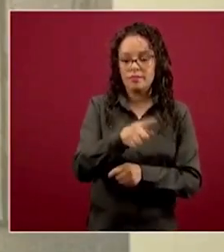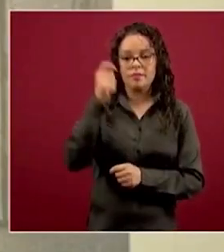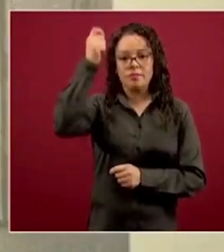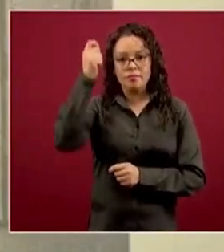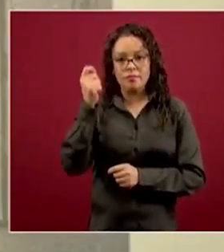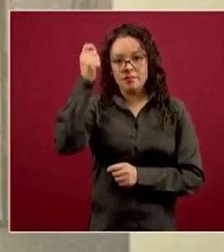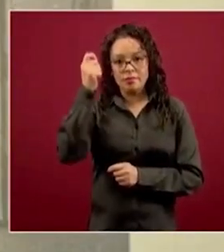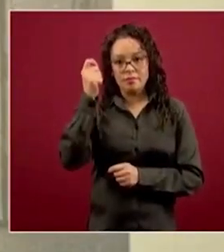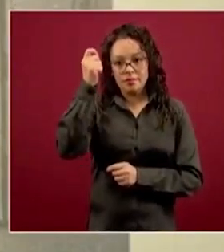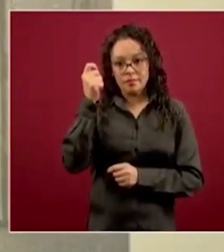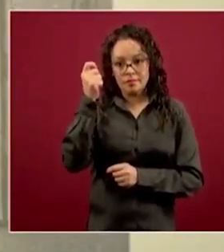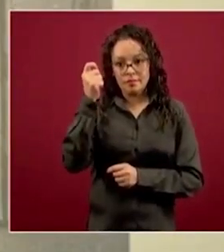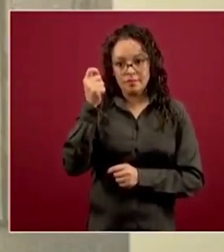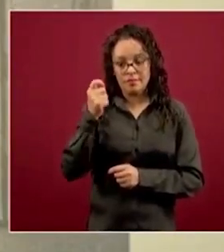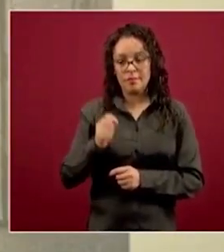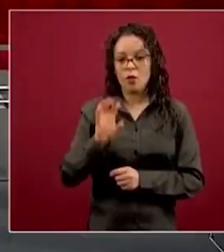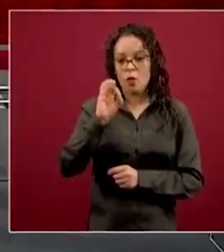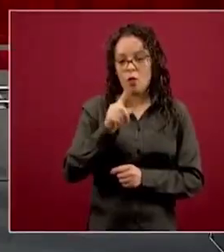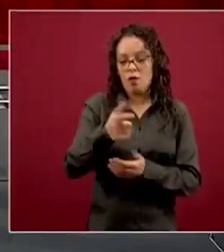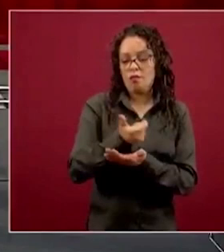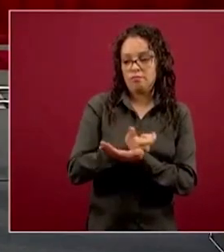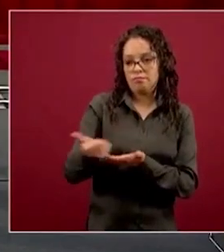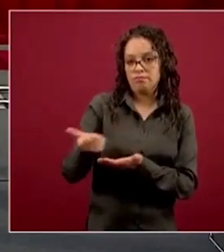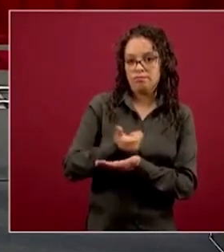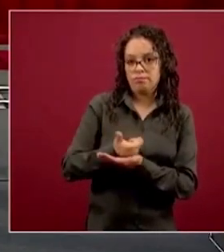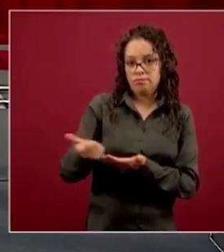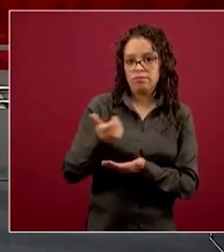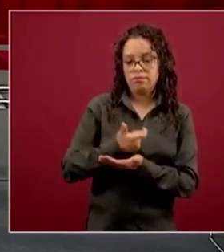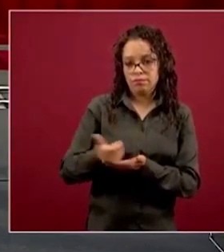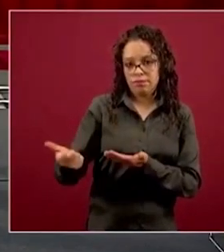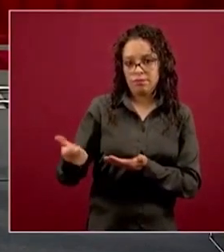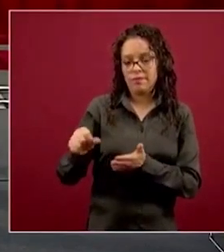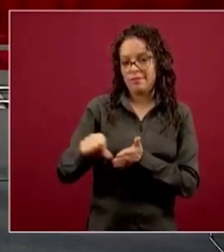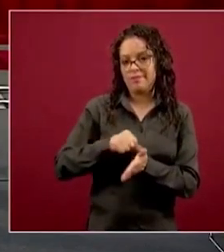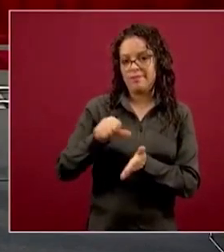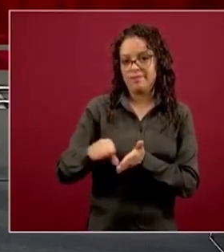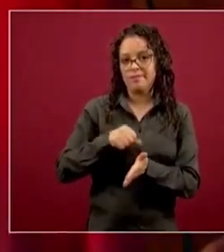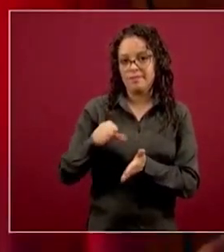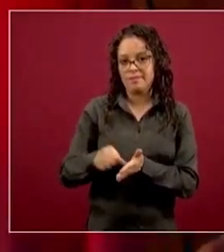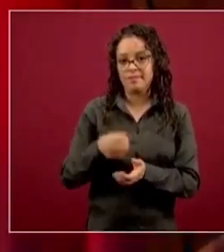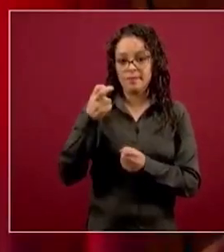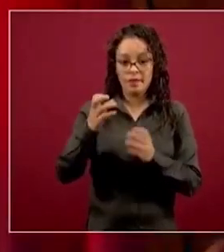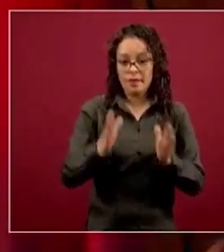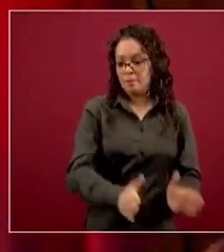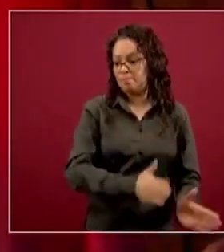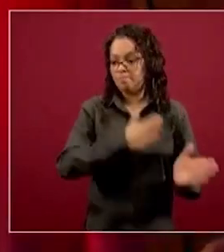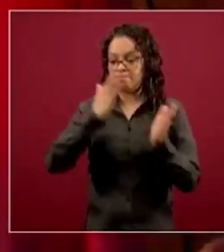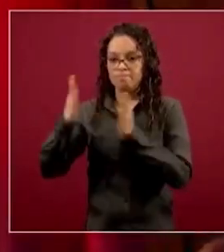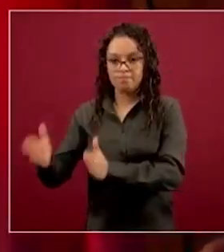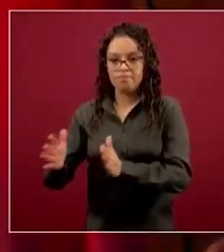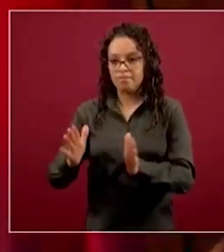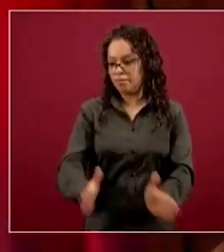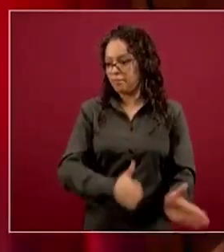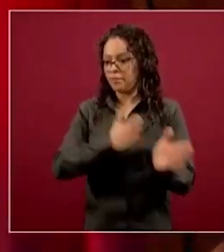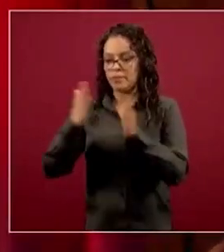jubilación o nómina. Es decir, insisto, se recorrieron los meses, es un gran acuerdo, es un acuerdo